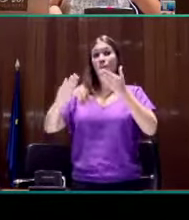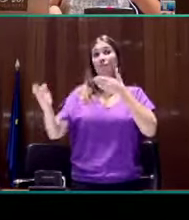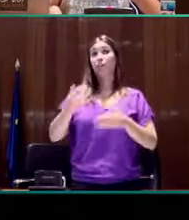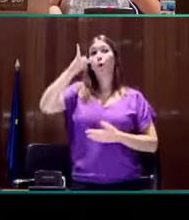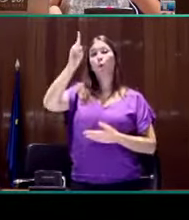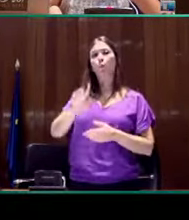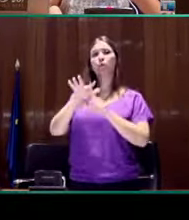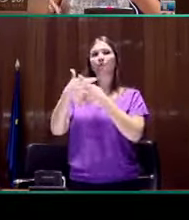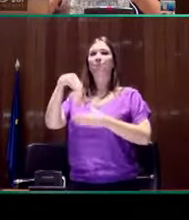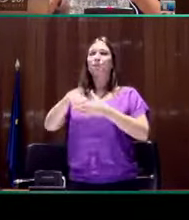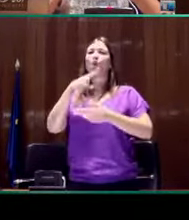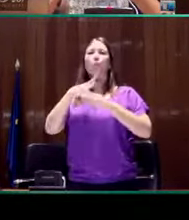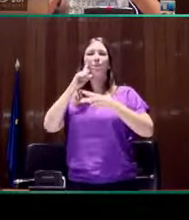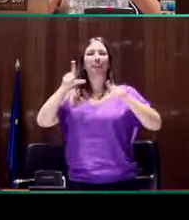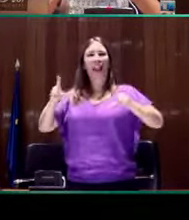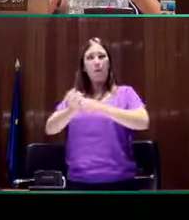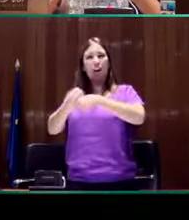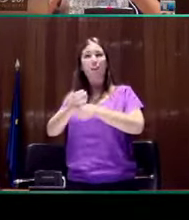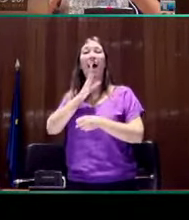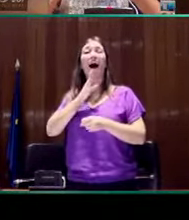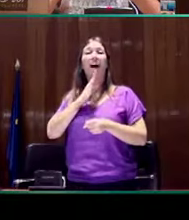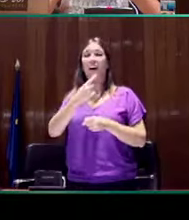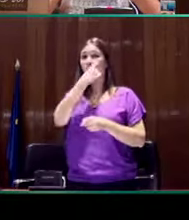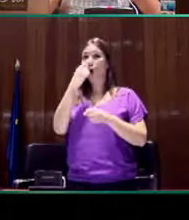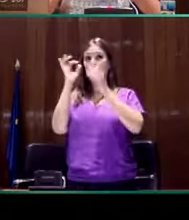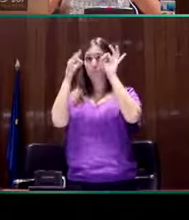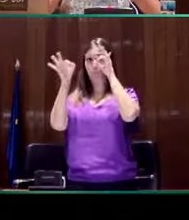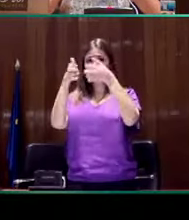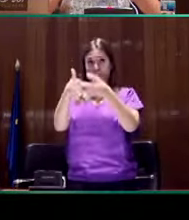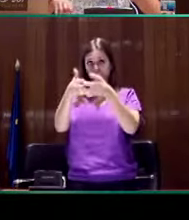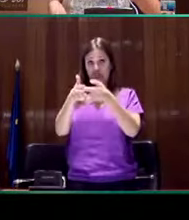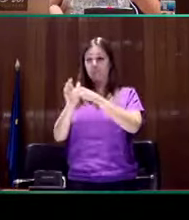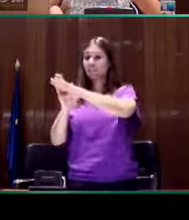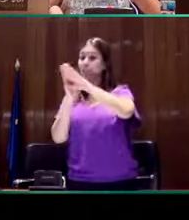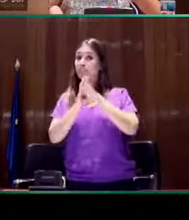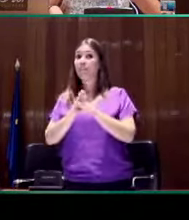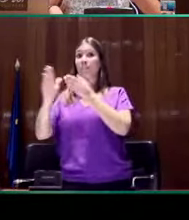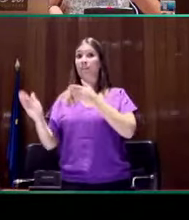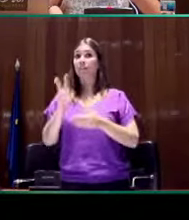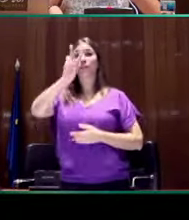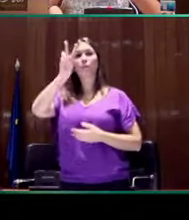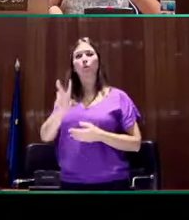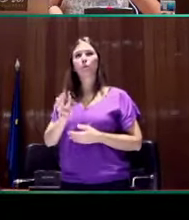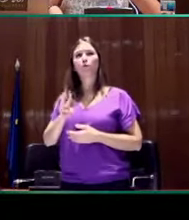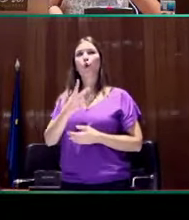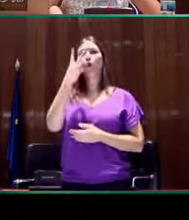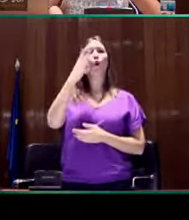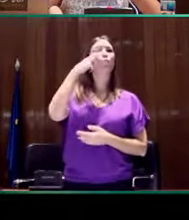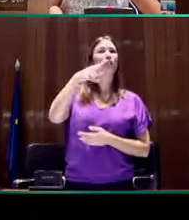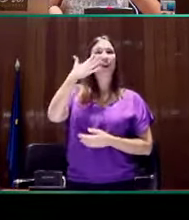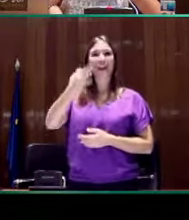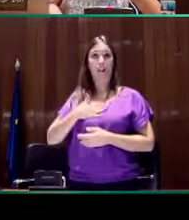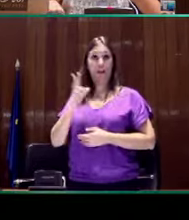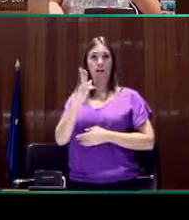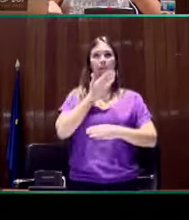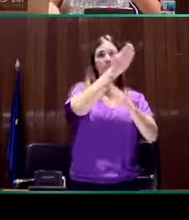estuvo en un contexto de laboratorio con el eye tracker, del que ya he hablado, y una segunda fase en el que estuvimos en dos museos de la ciudad